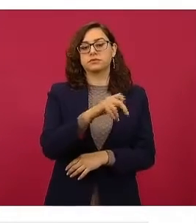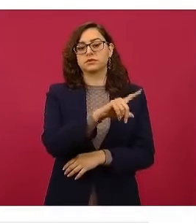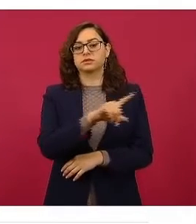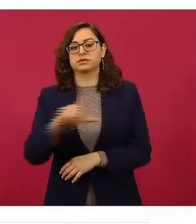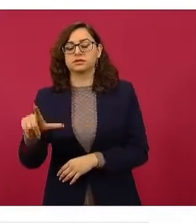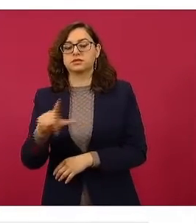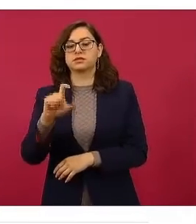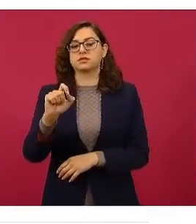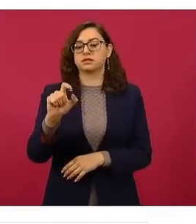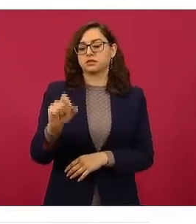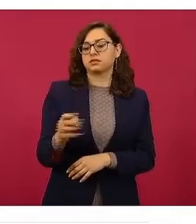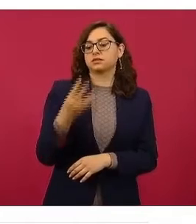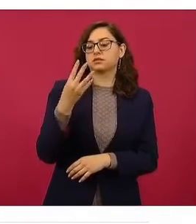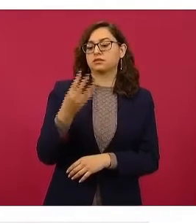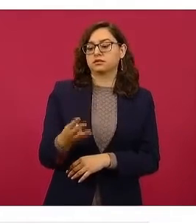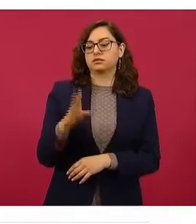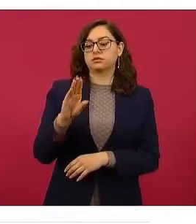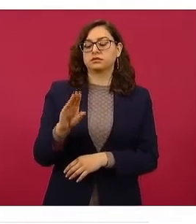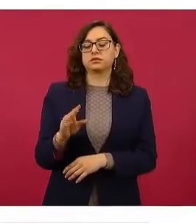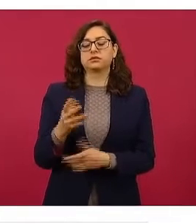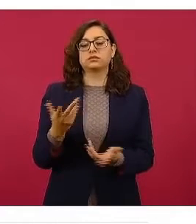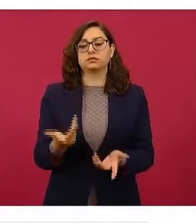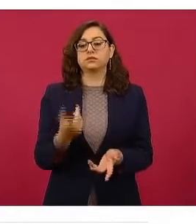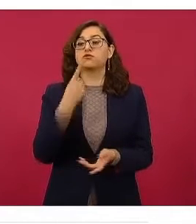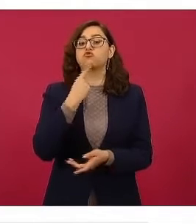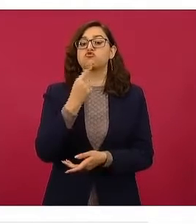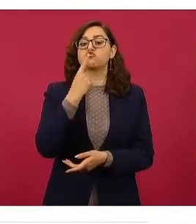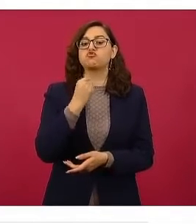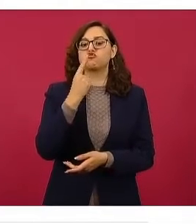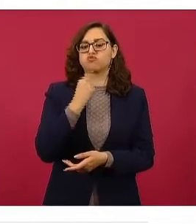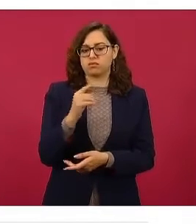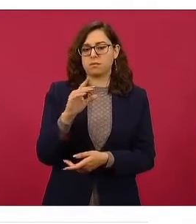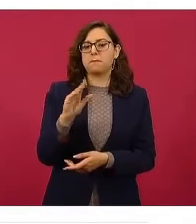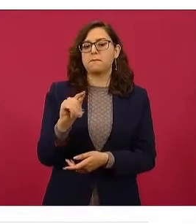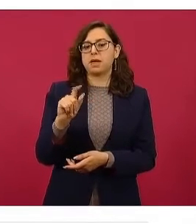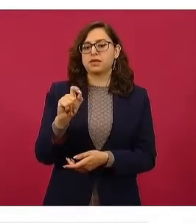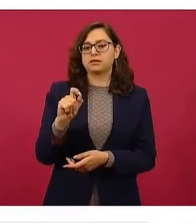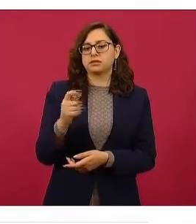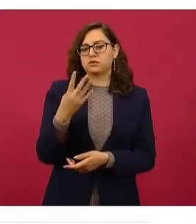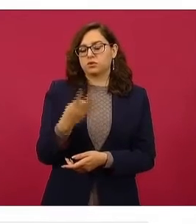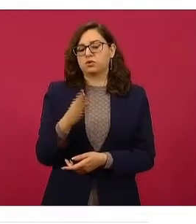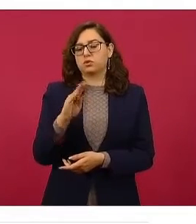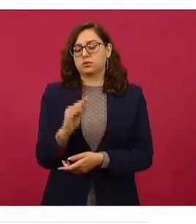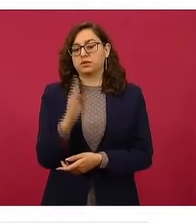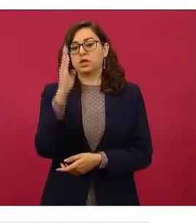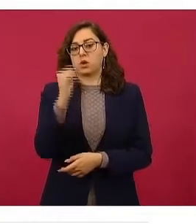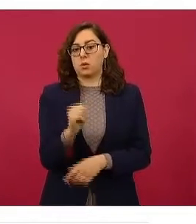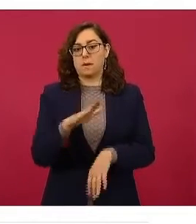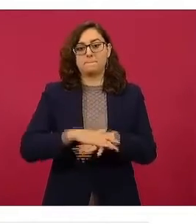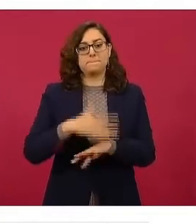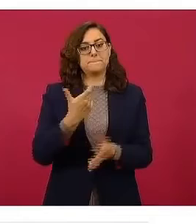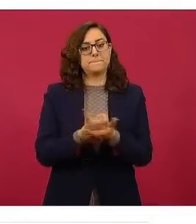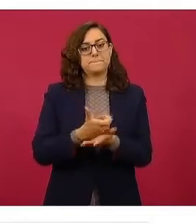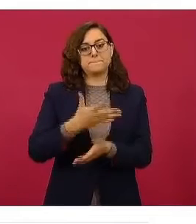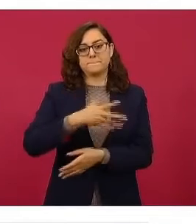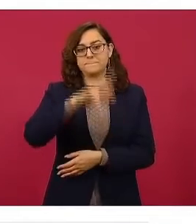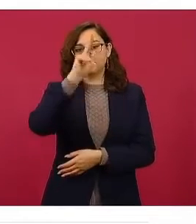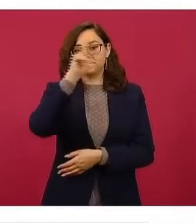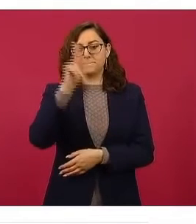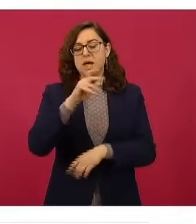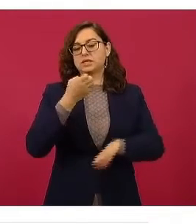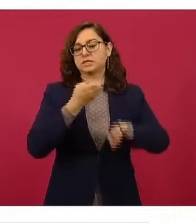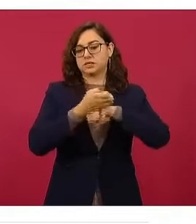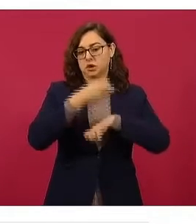.99 por litro de La Premium, con un margen de tres pesos 20 centavos, es la opción más cara con el margen más alto,